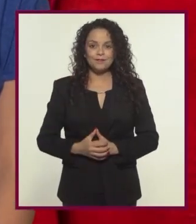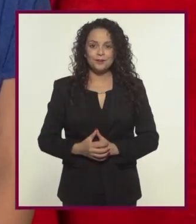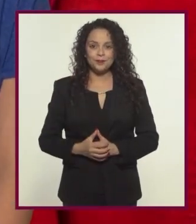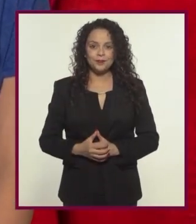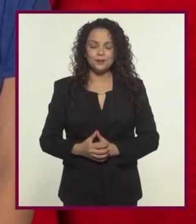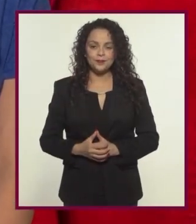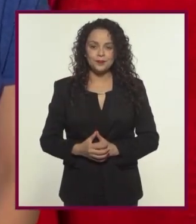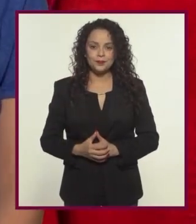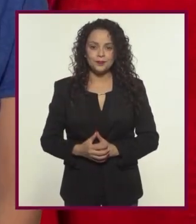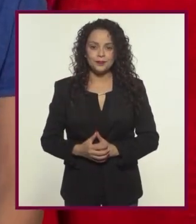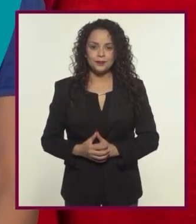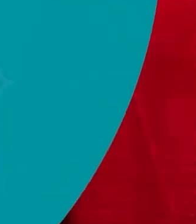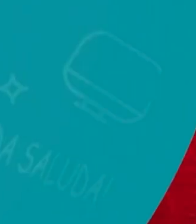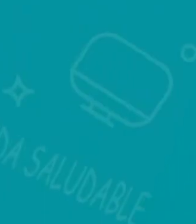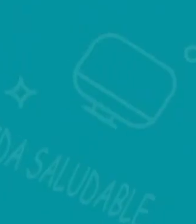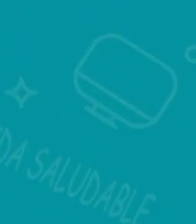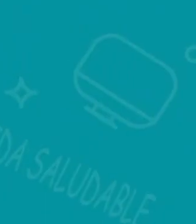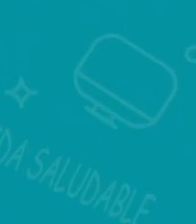Bye Bye